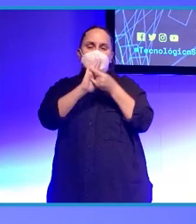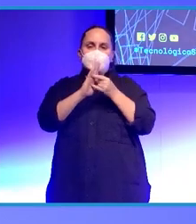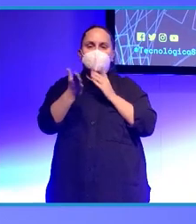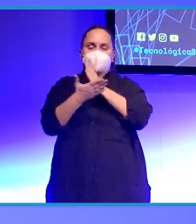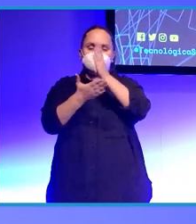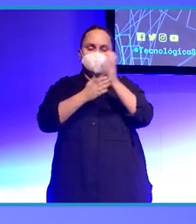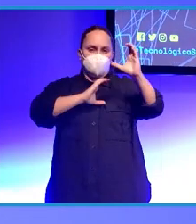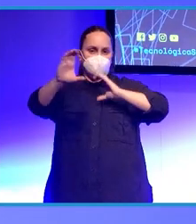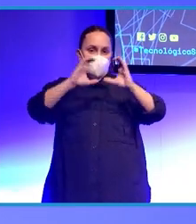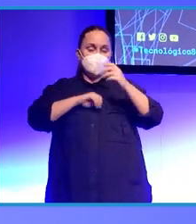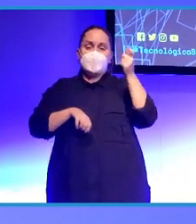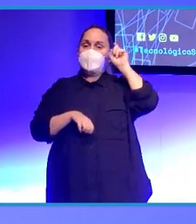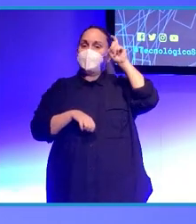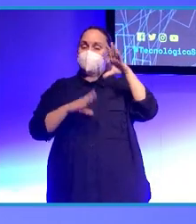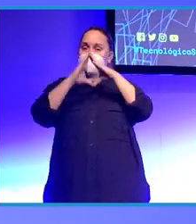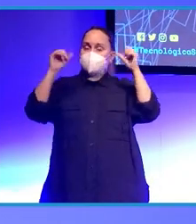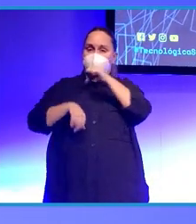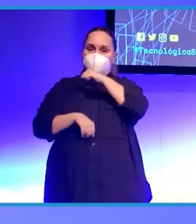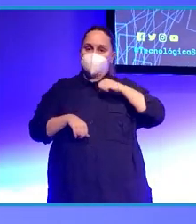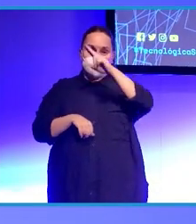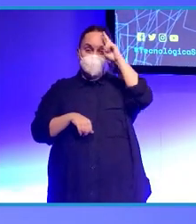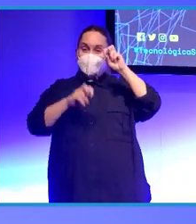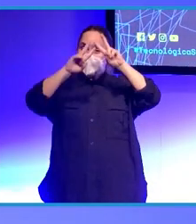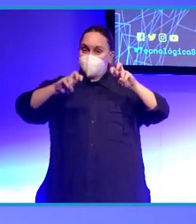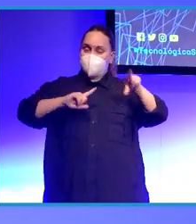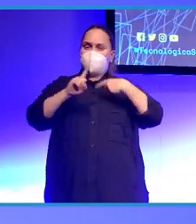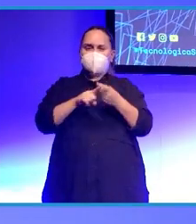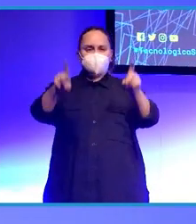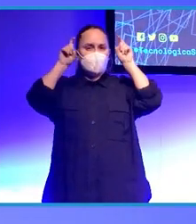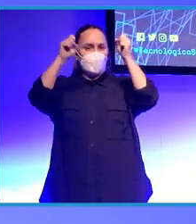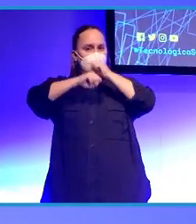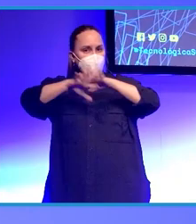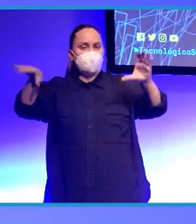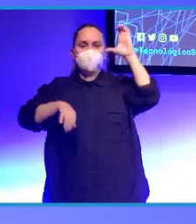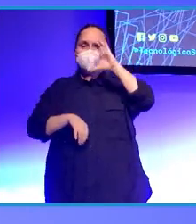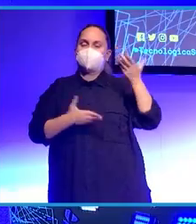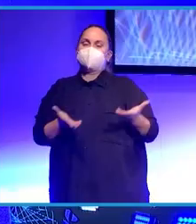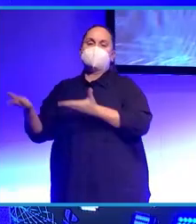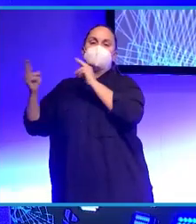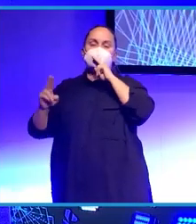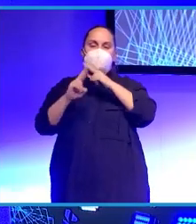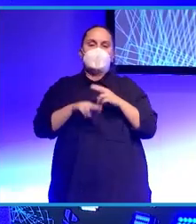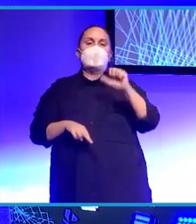Autónoma de Madrid, investigador y divulgador científico. Con nosotros, Aitami Morales.